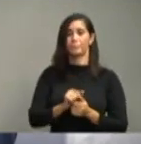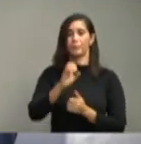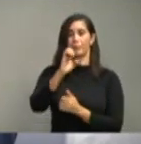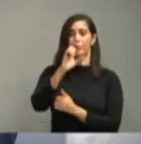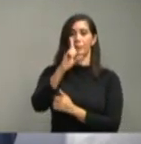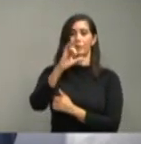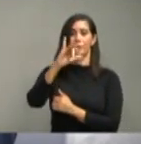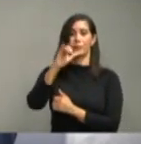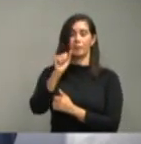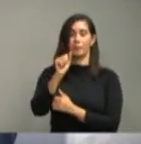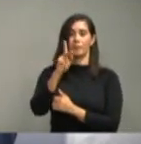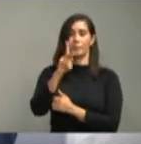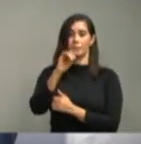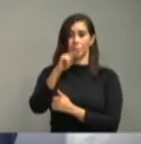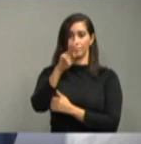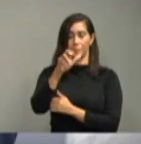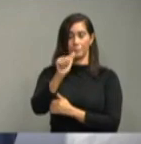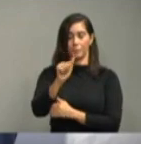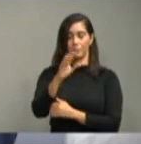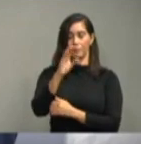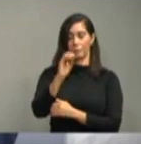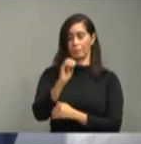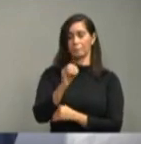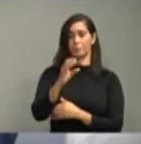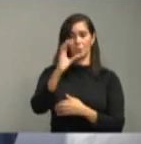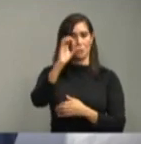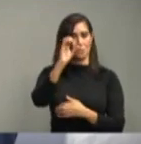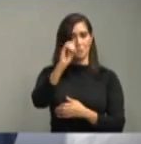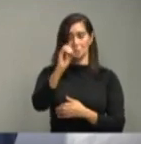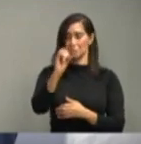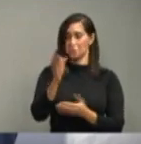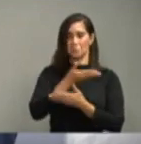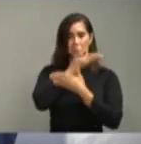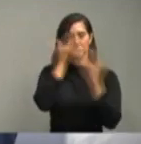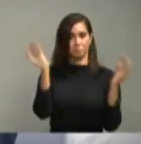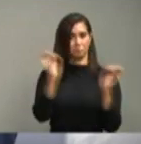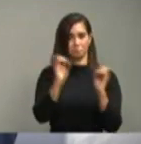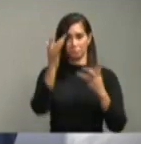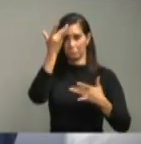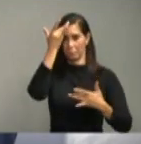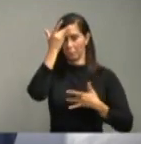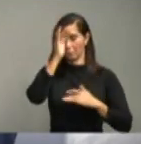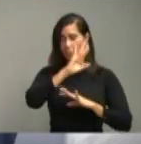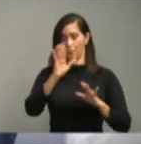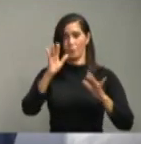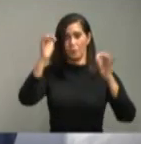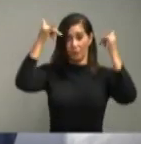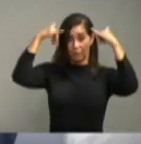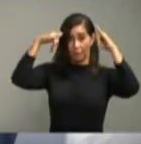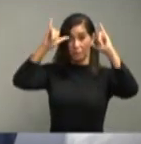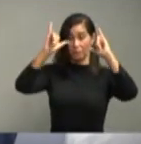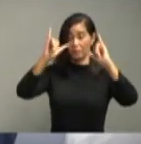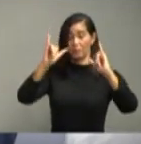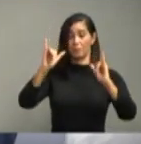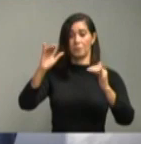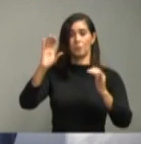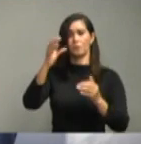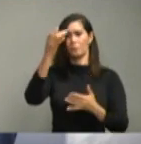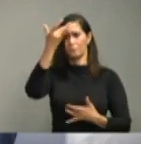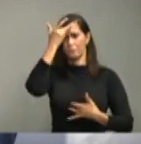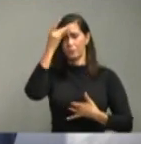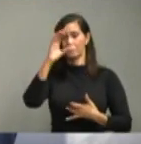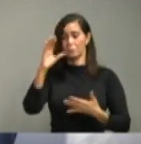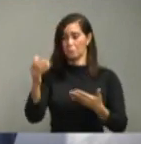Piña, 0 en todos sus indicadores. El Ceibo, 0 casos nuevos,